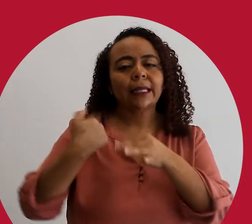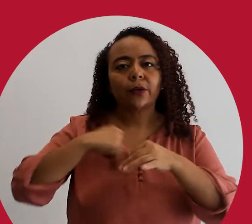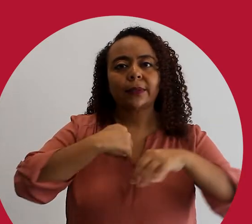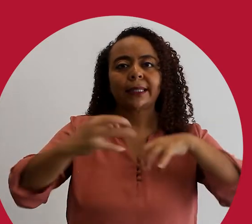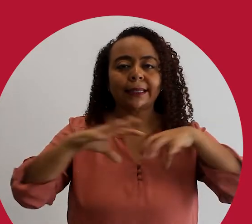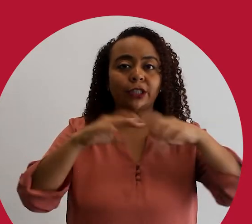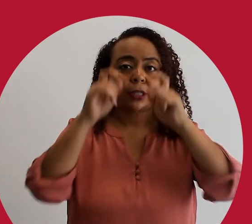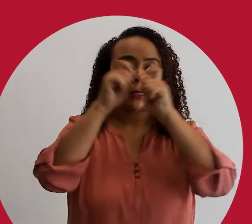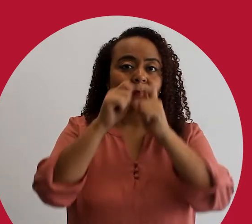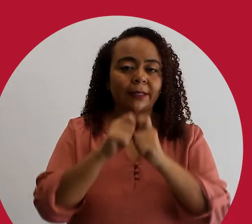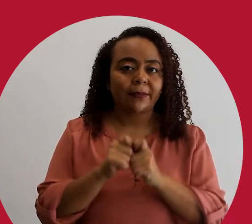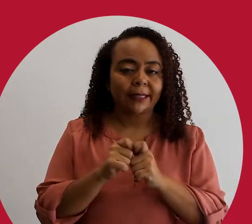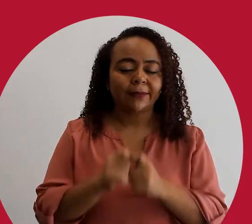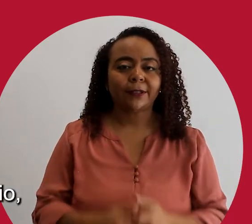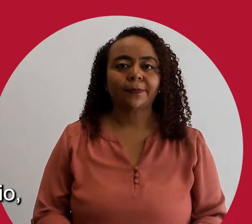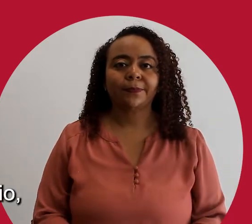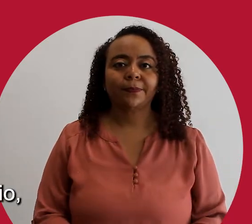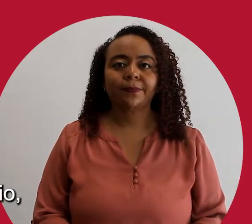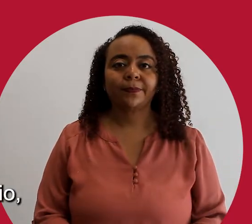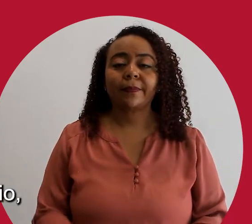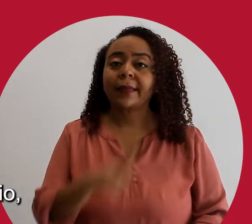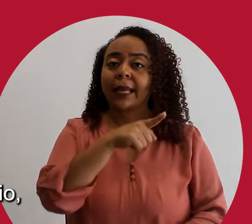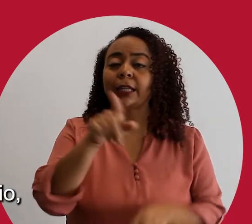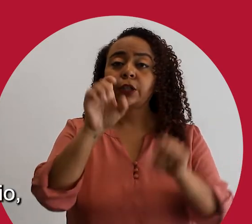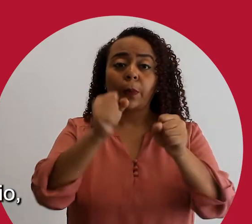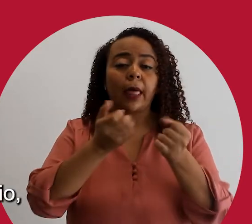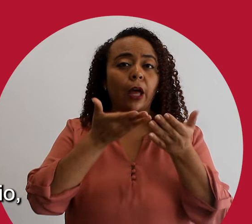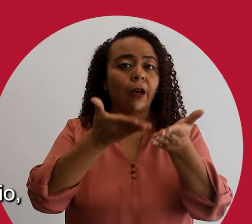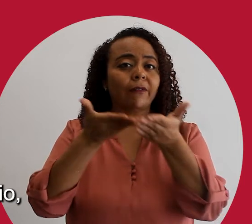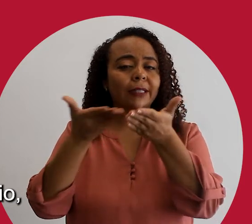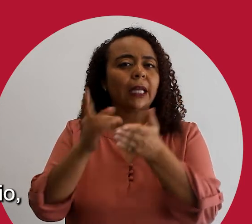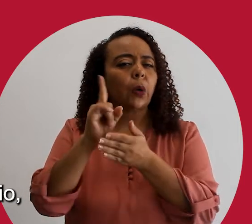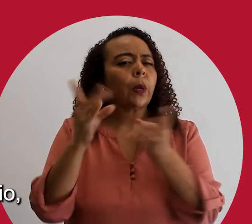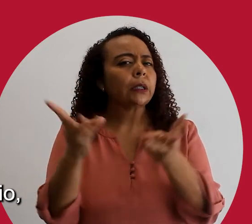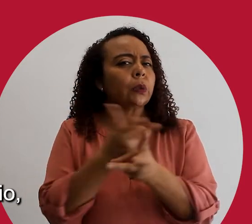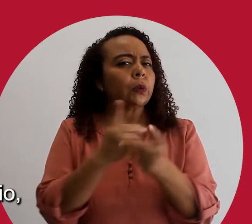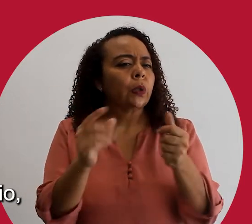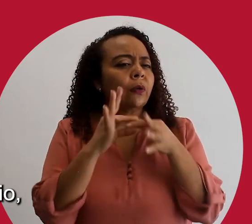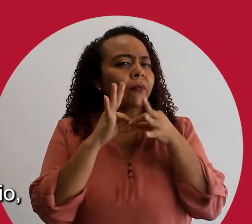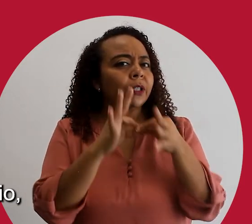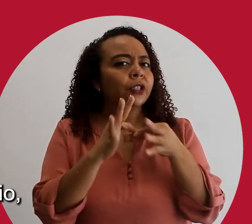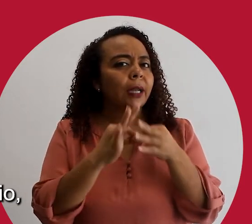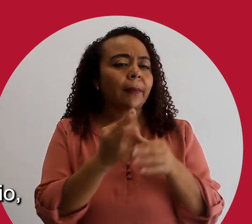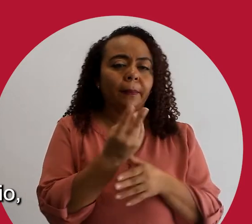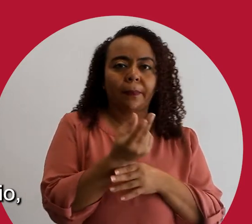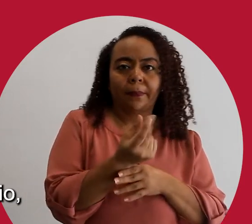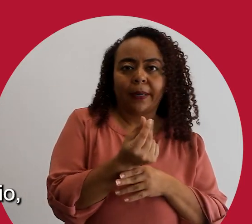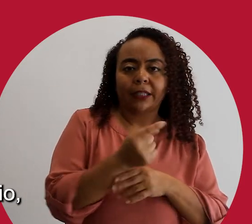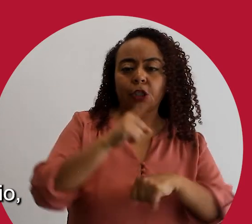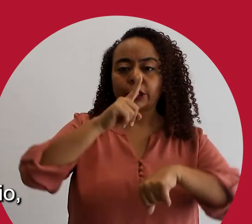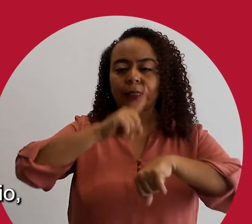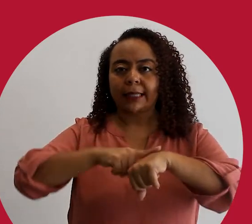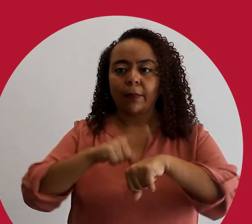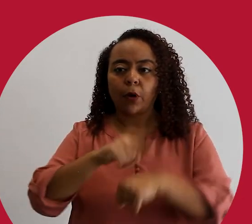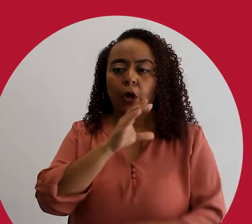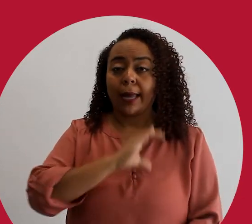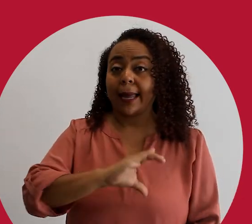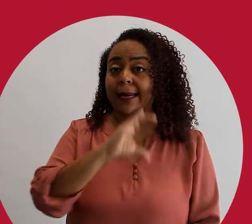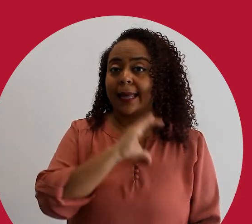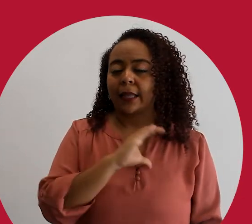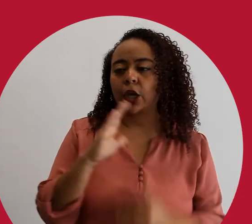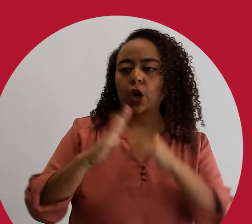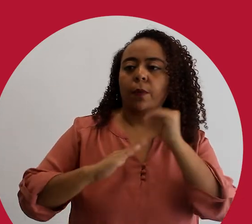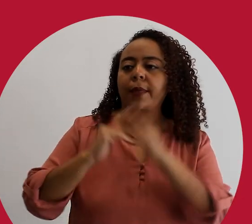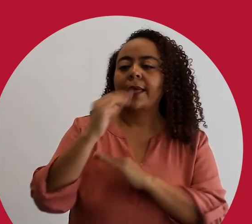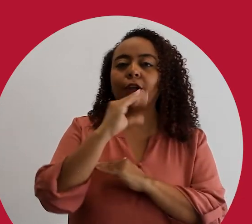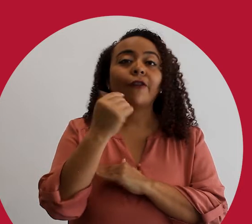alivian las frustraciones específicas de su clientela. Estos pueden ofrecer una solución relacionada al precio, al tiempo,